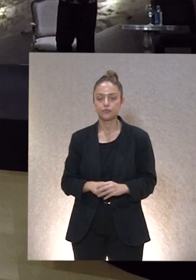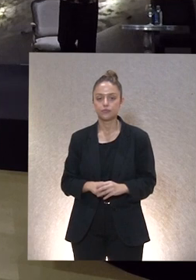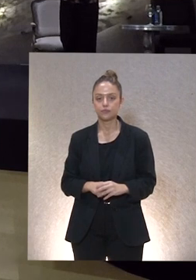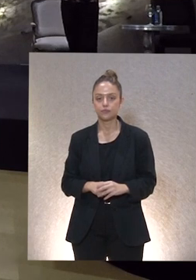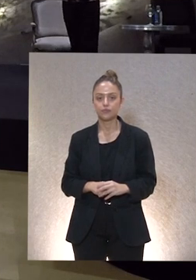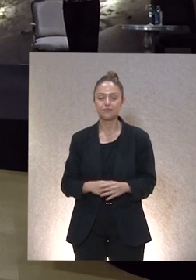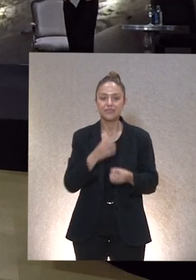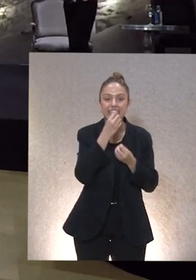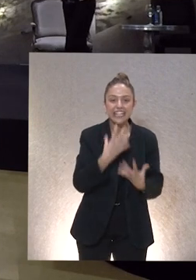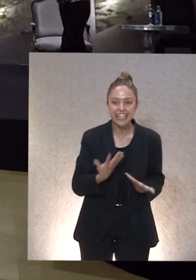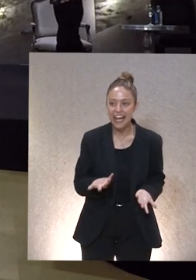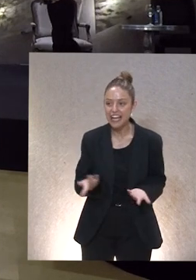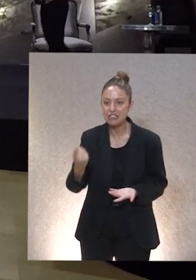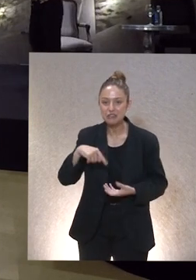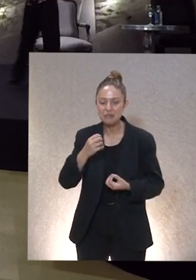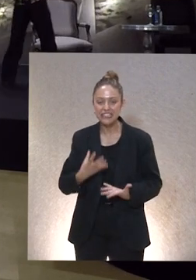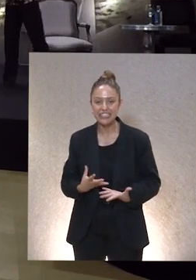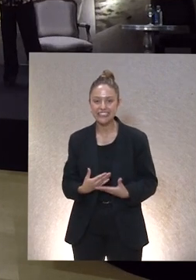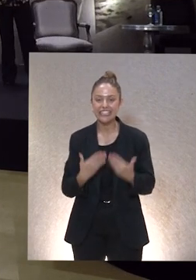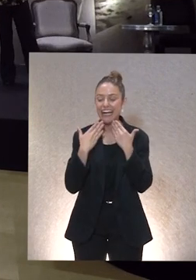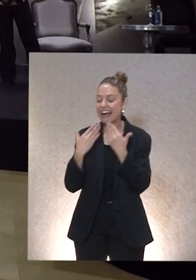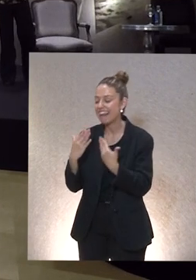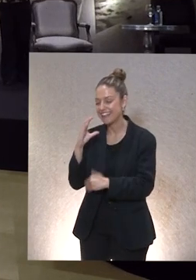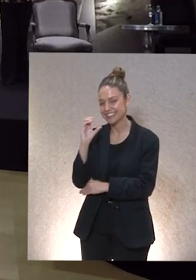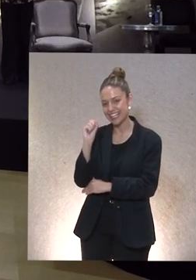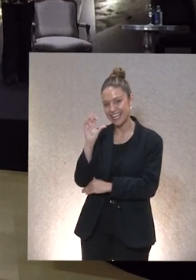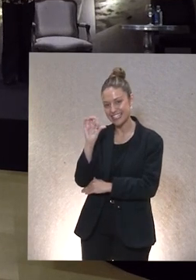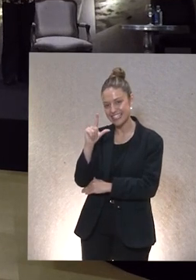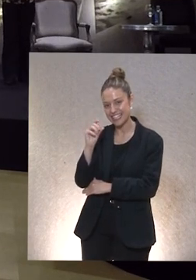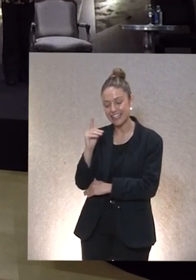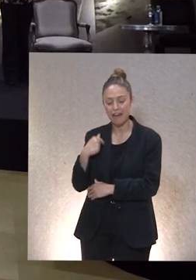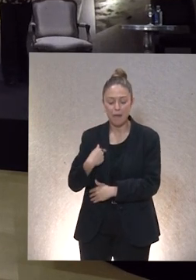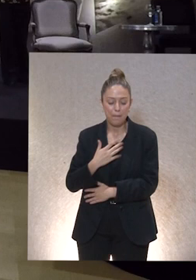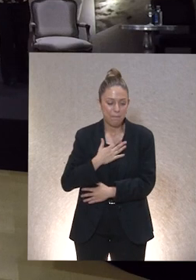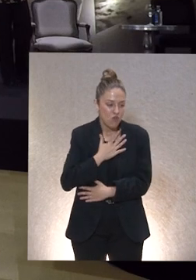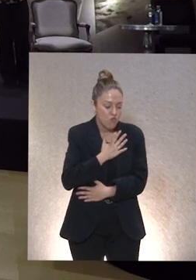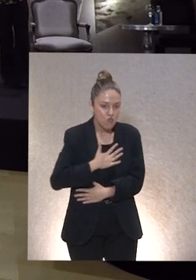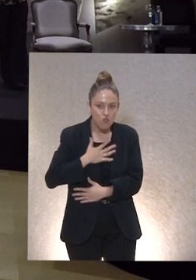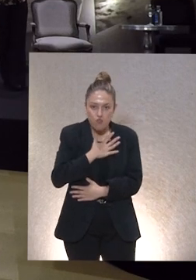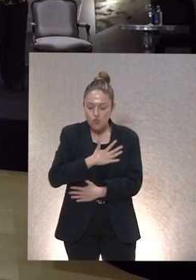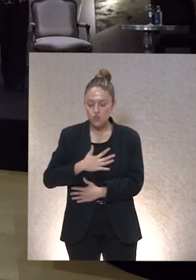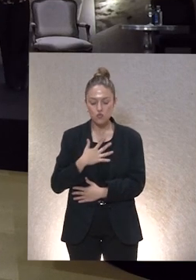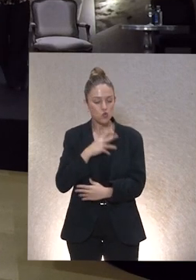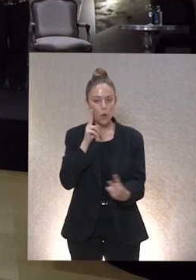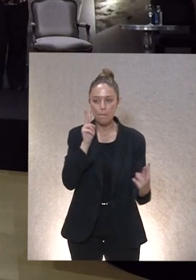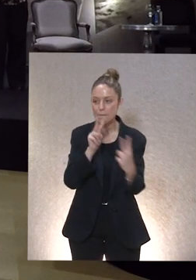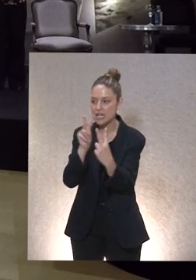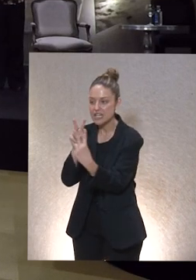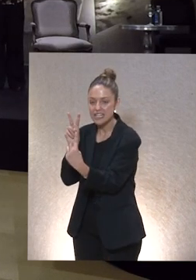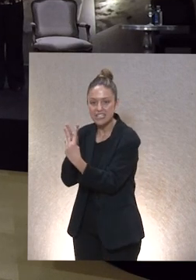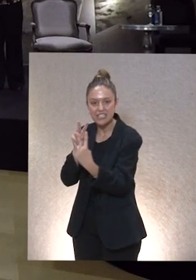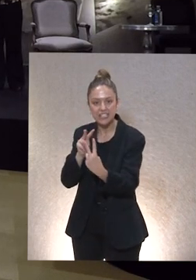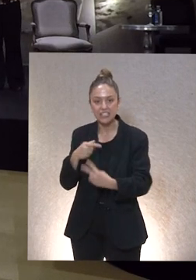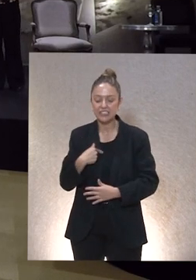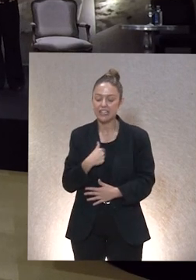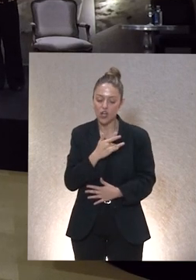¿Qué tal? ¿Cómo estáis? Gracias, Casilda, gracias. Bueno, pues es un gustazo veros a todos aquí y nos da de verdad